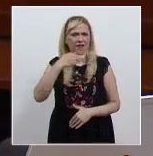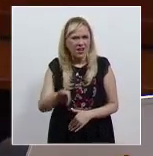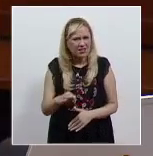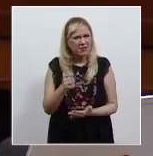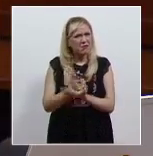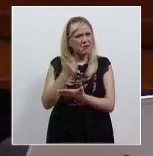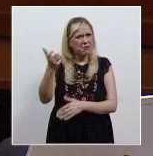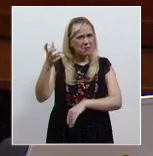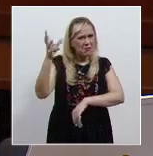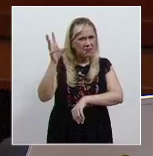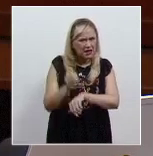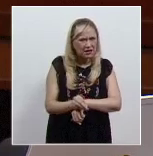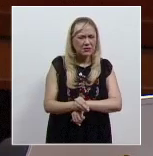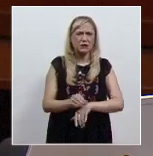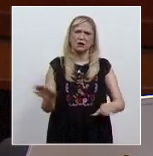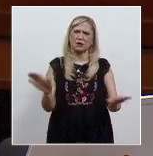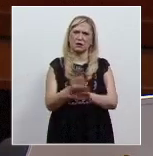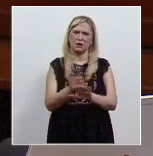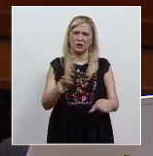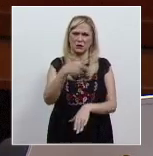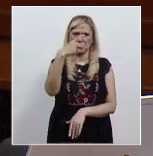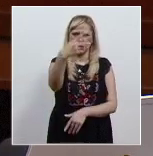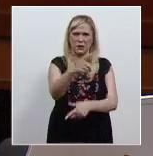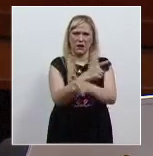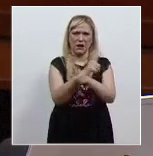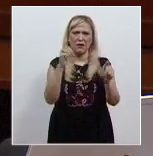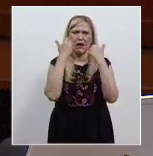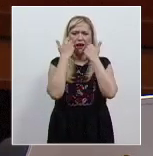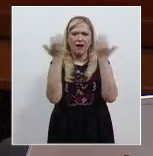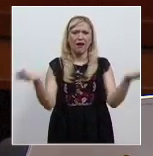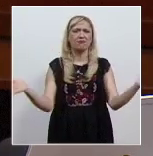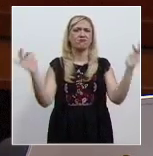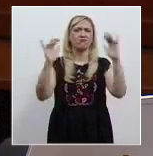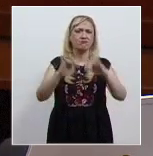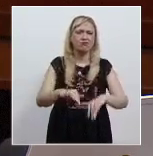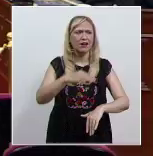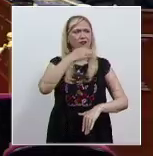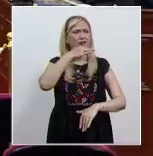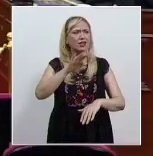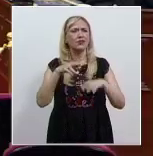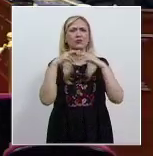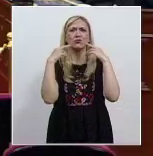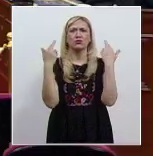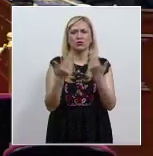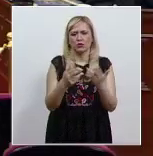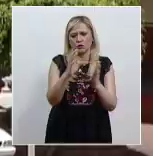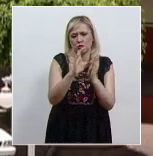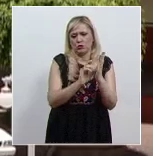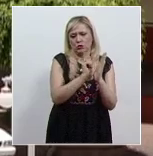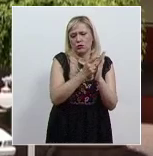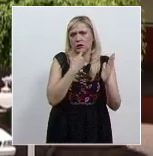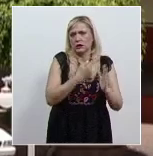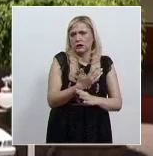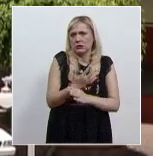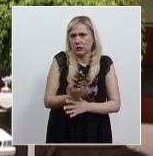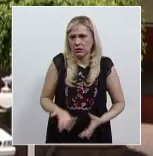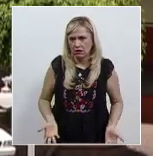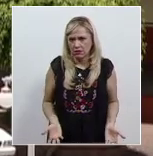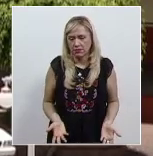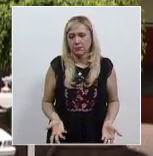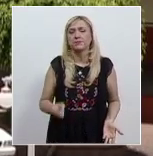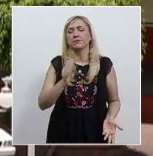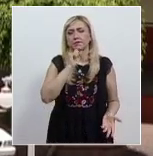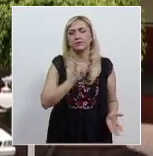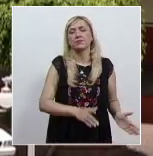el ejercicio de la libertad de reunión que consagra nuestra Constitución. Por otra parte, determinó la validez de los